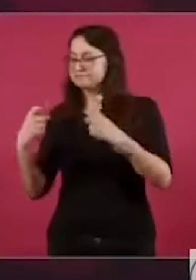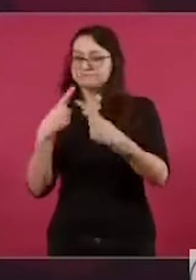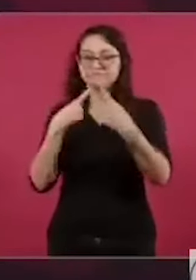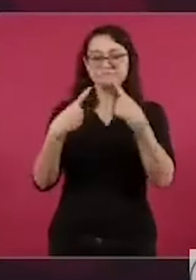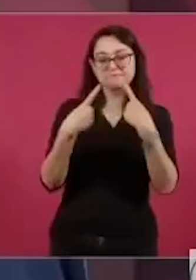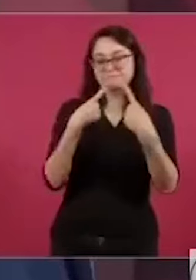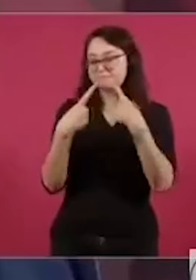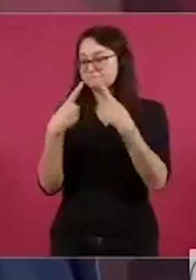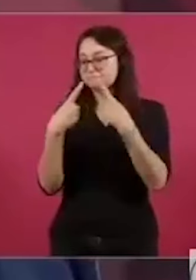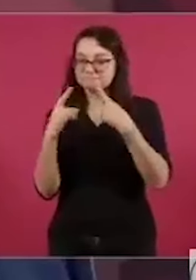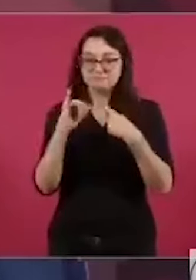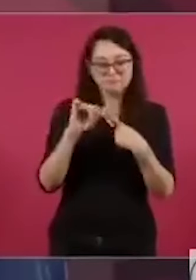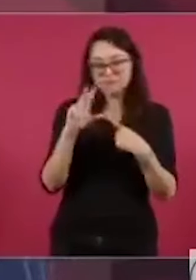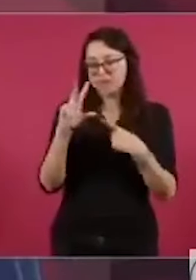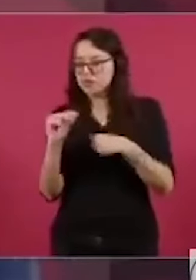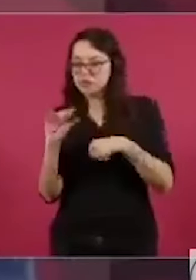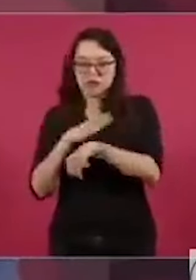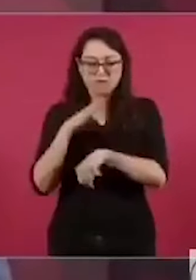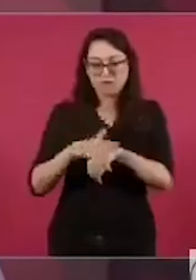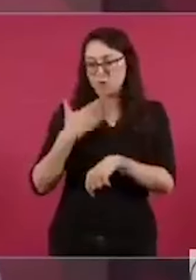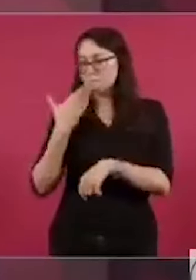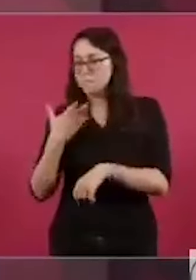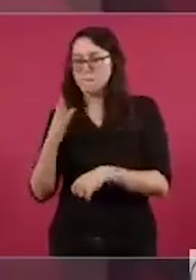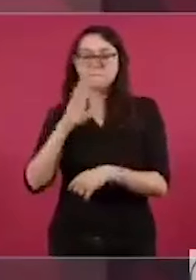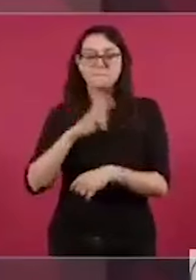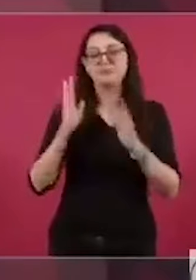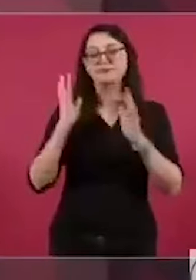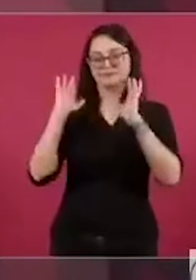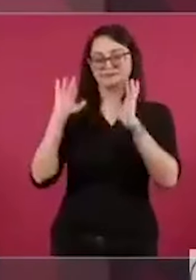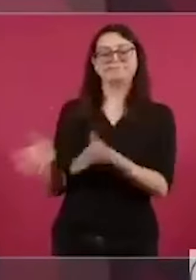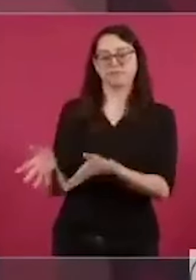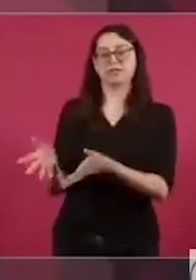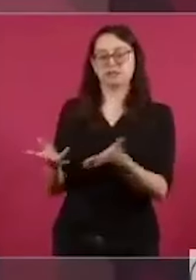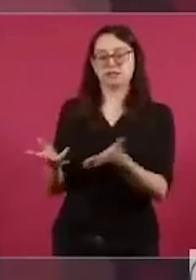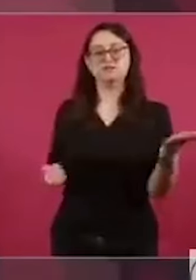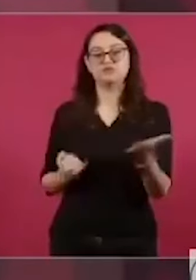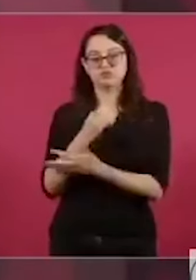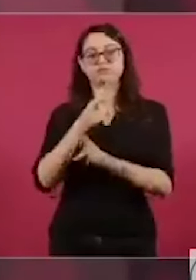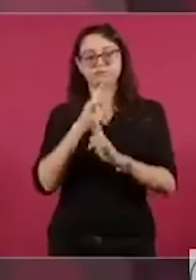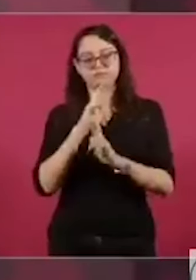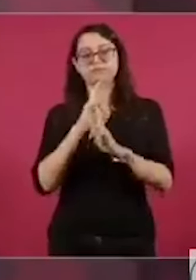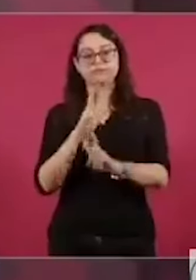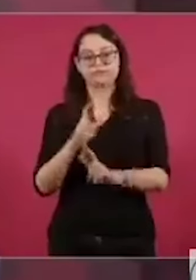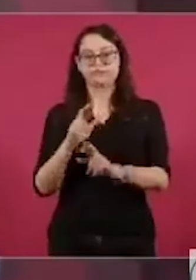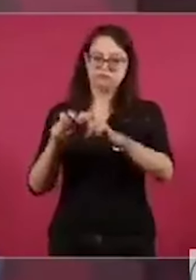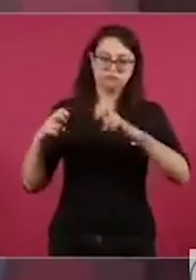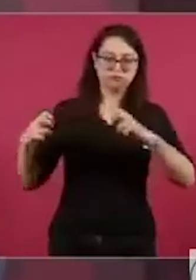ministros, en este caso magistrados